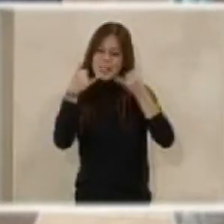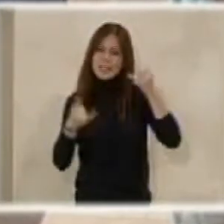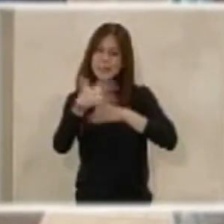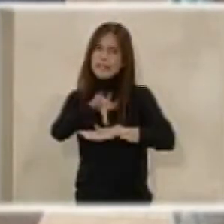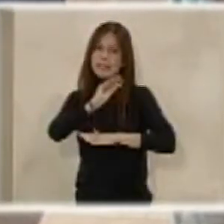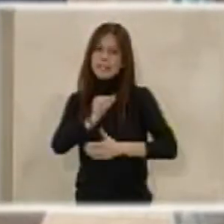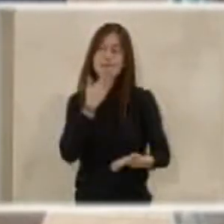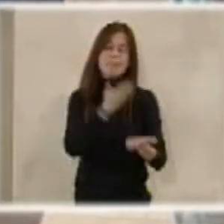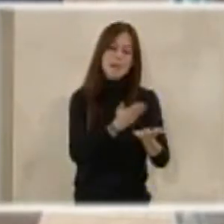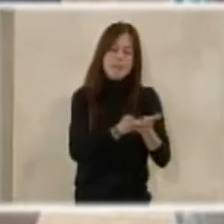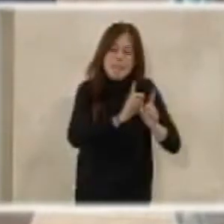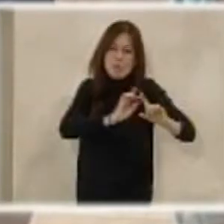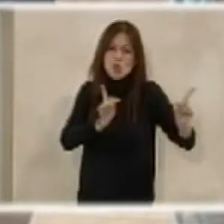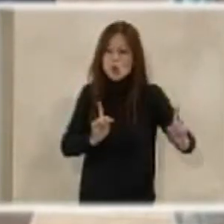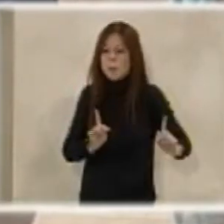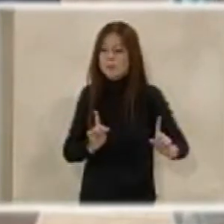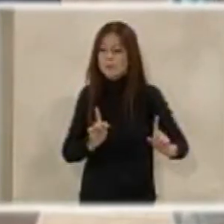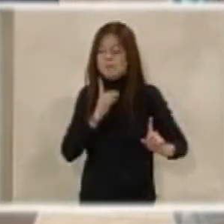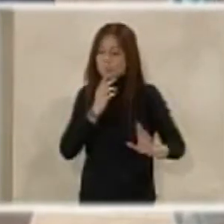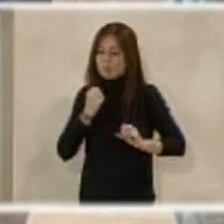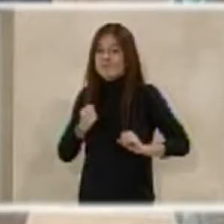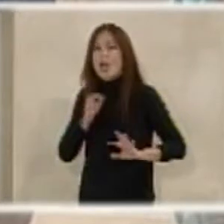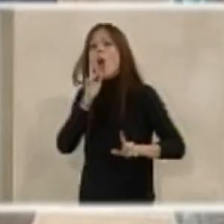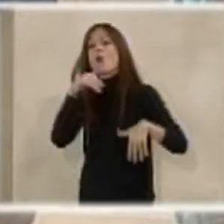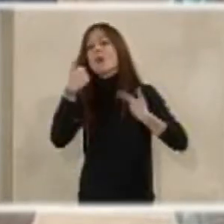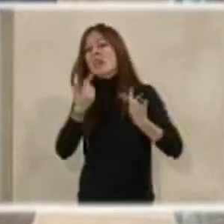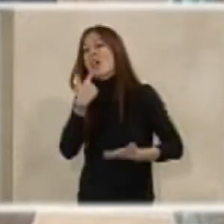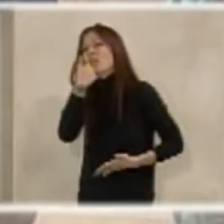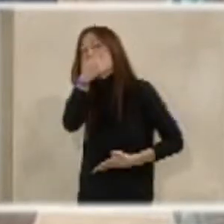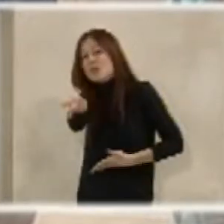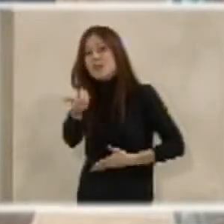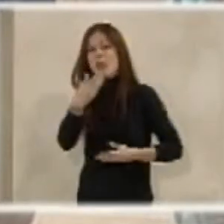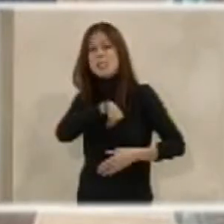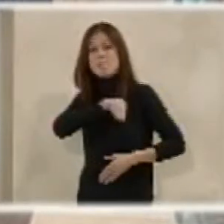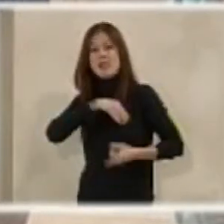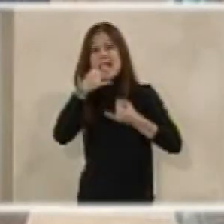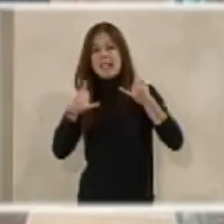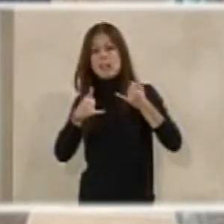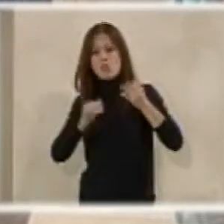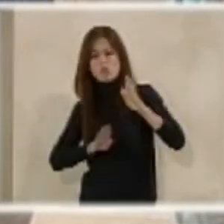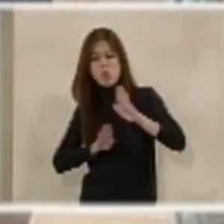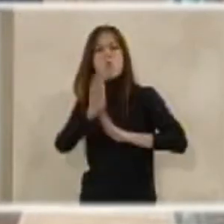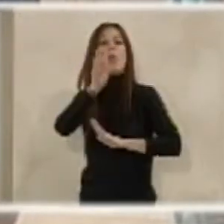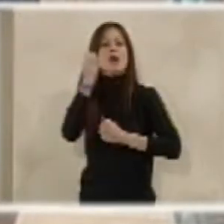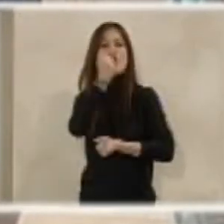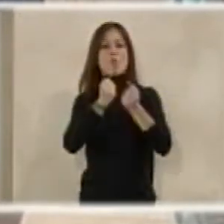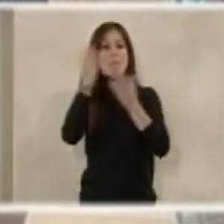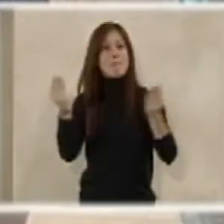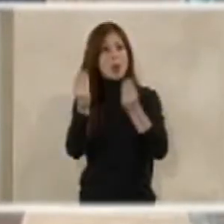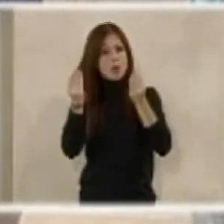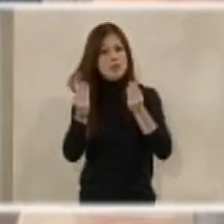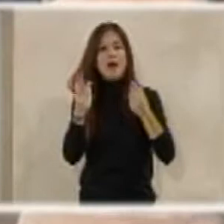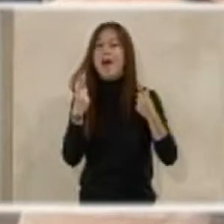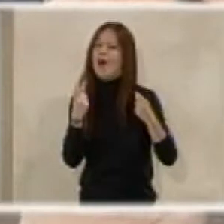que se estaba viviendo en este país. Pero ahora que se habla de recuperación económica, que existe, lo que es necesario